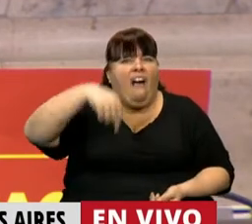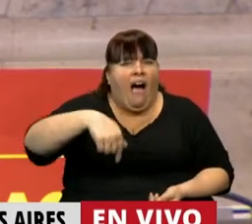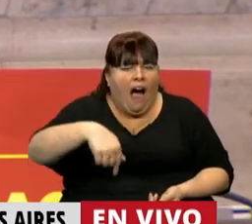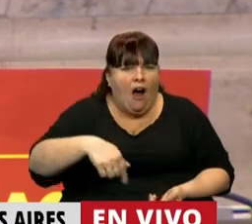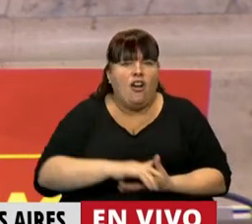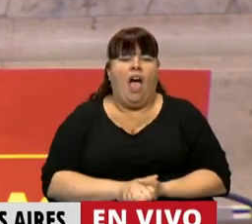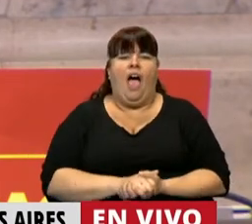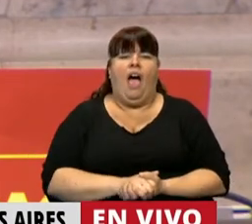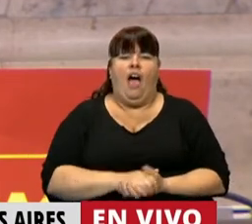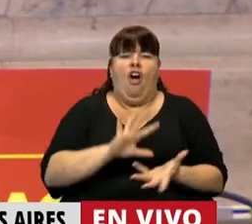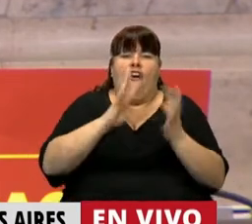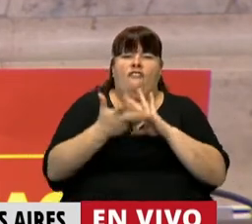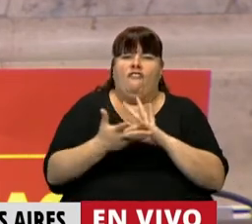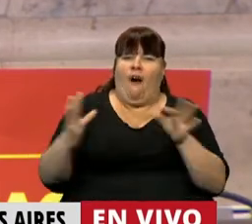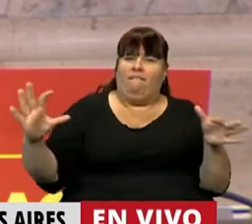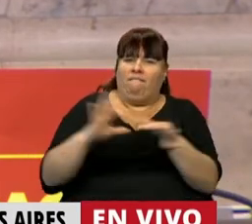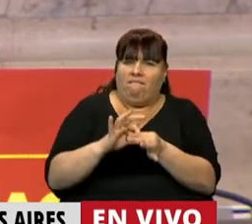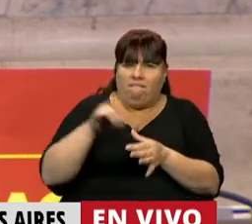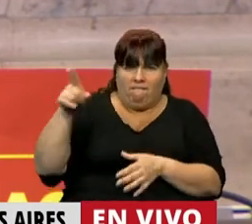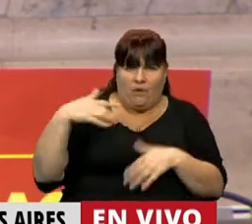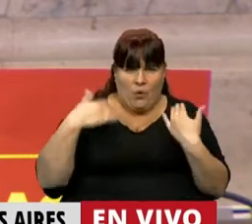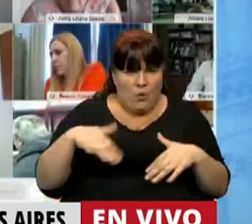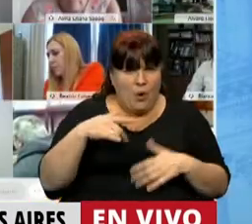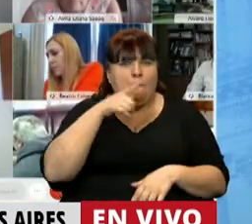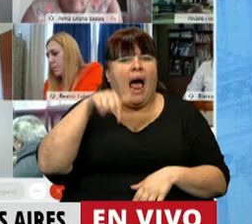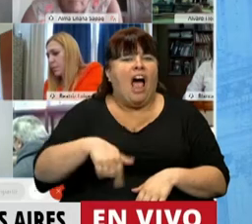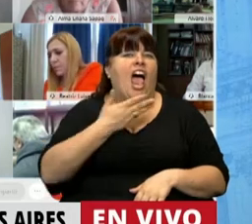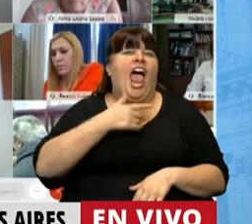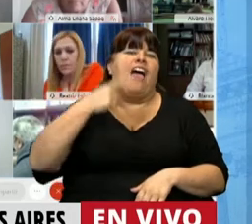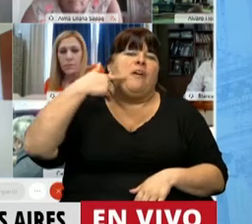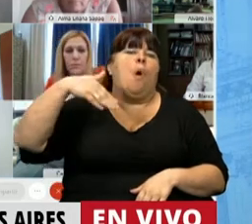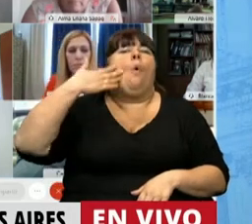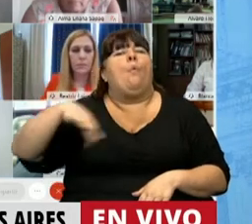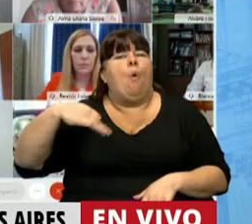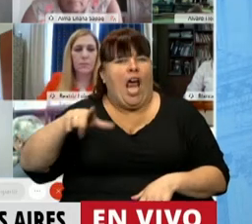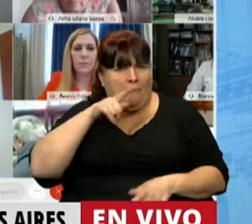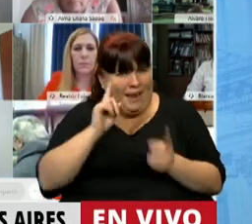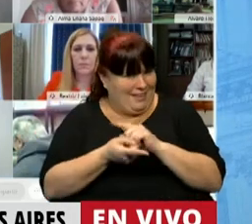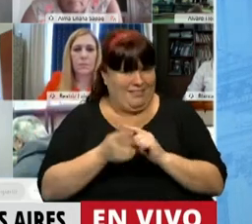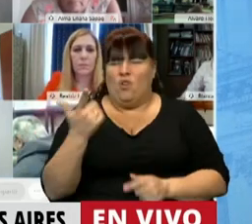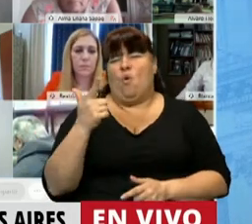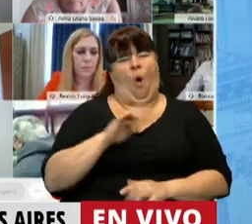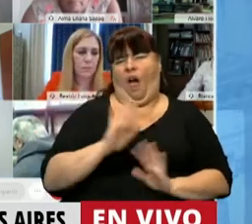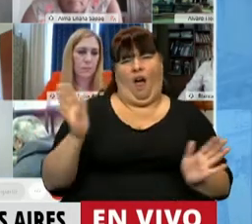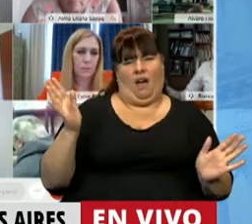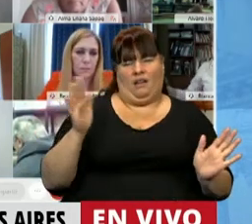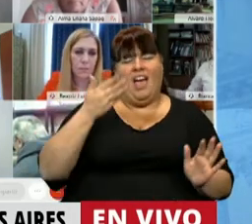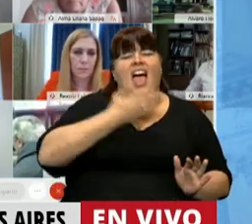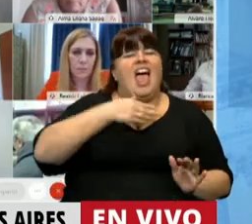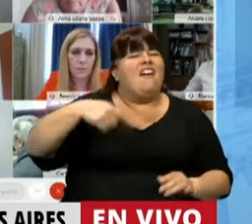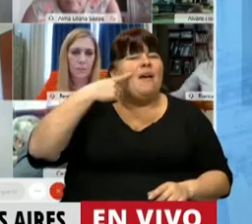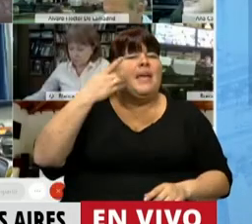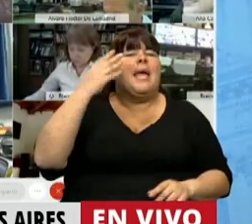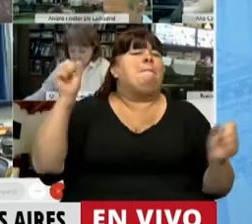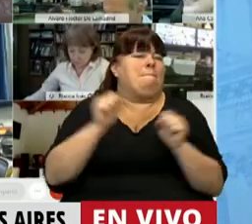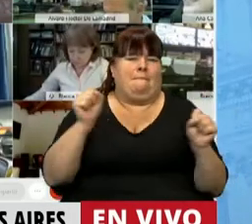ahora tienen una caracterización impresionante, parece que ahora hay un FMI bueno. Bueno, eso no existe, el FMI